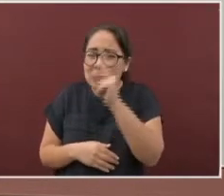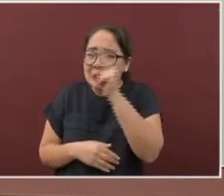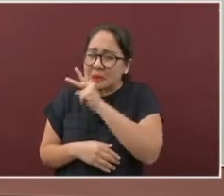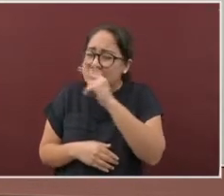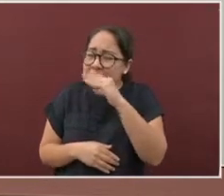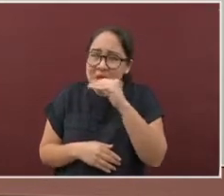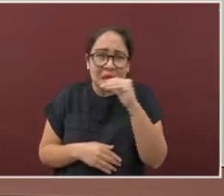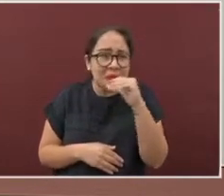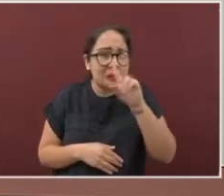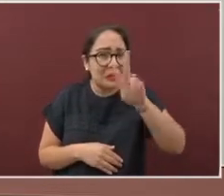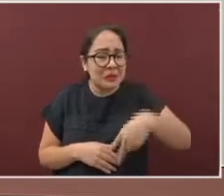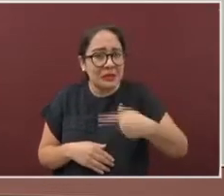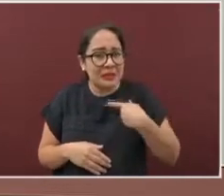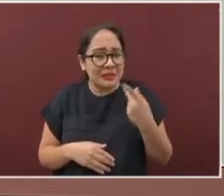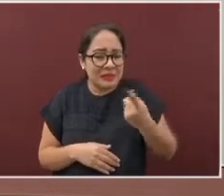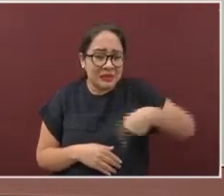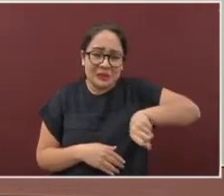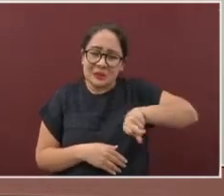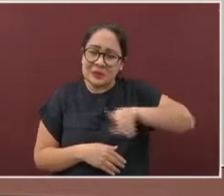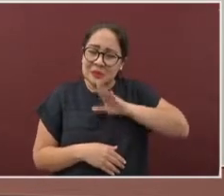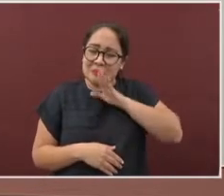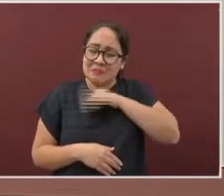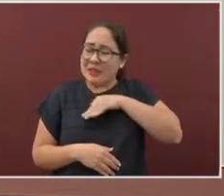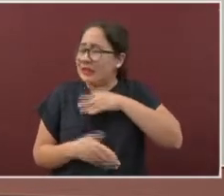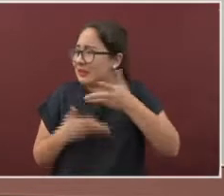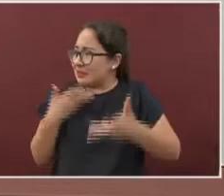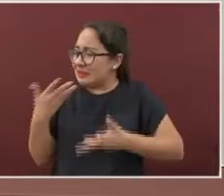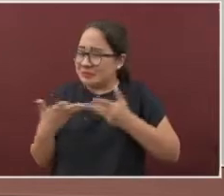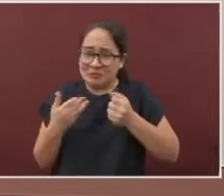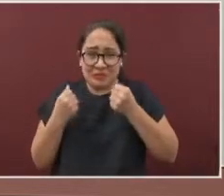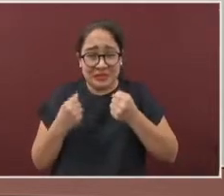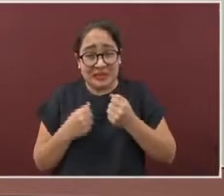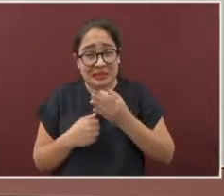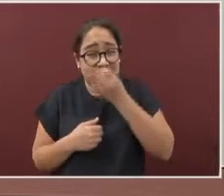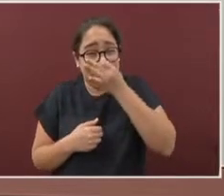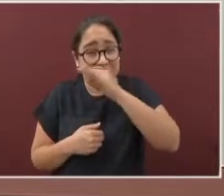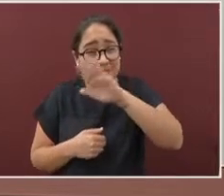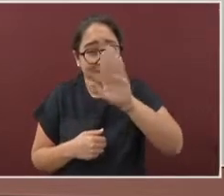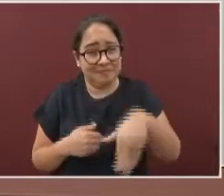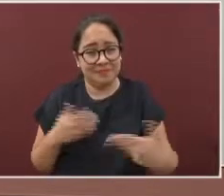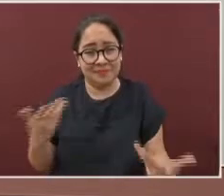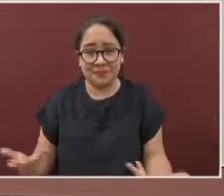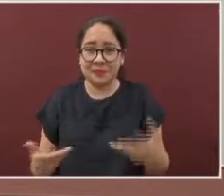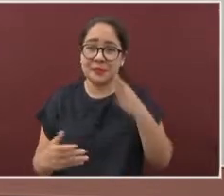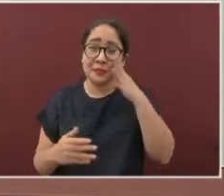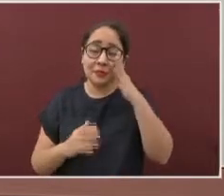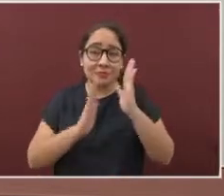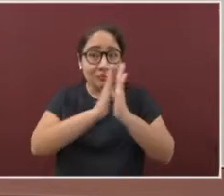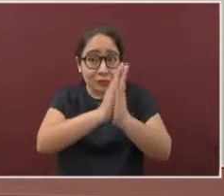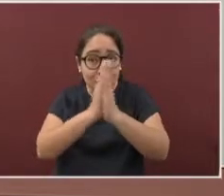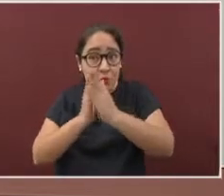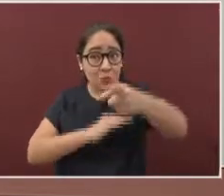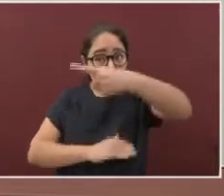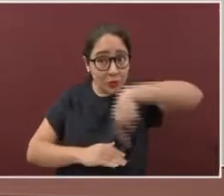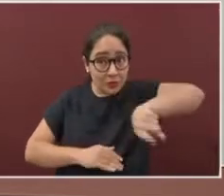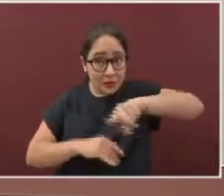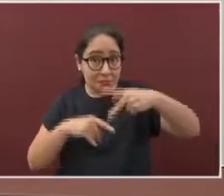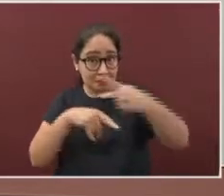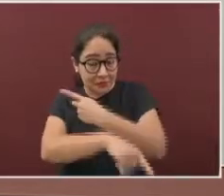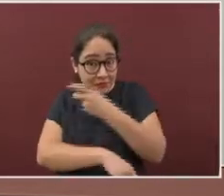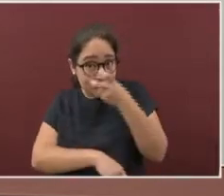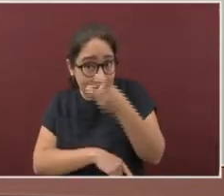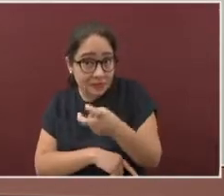verdaderamente fatales para la vida. Familia veracruzana, por favor, no permitan que eso pase.